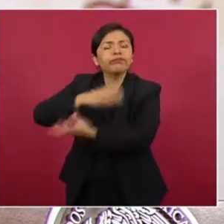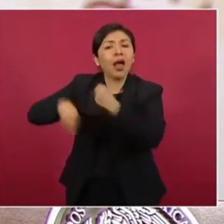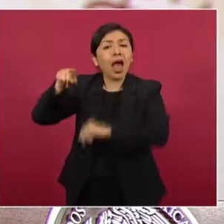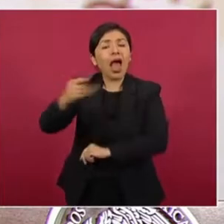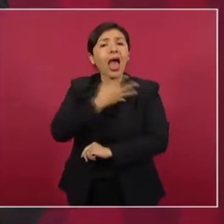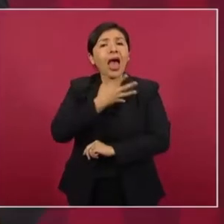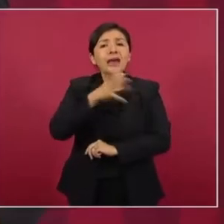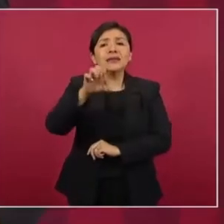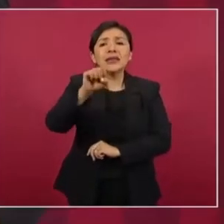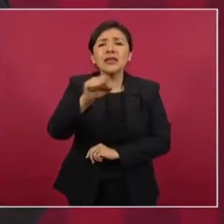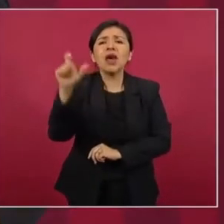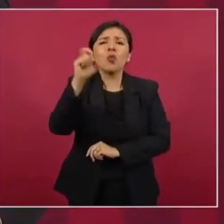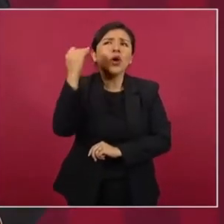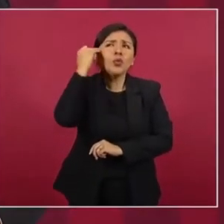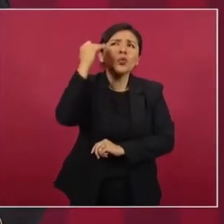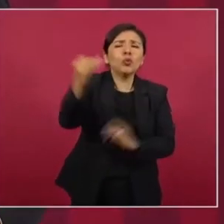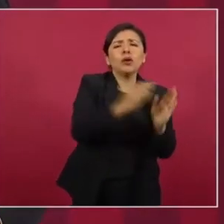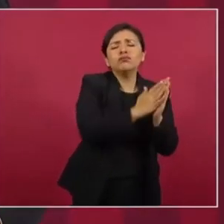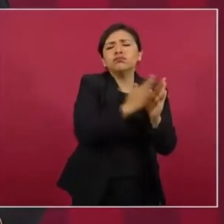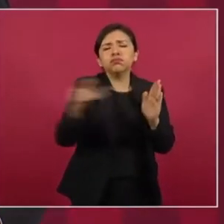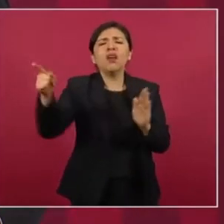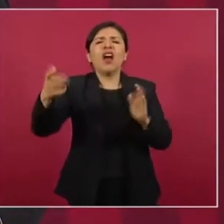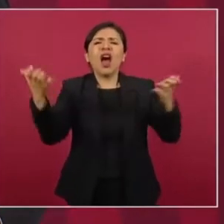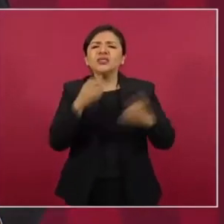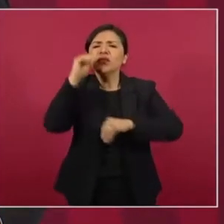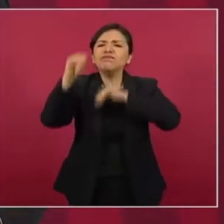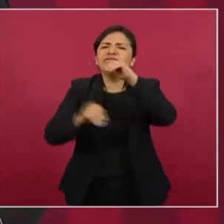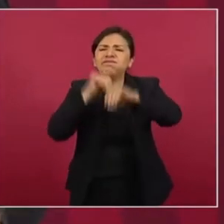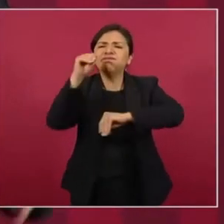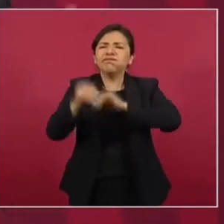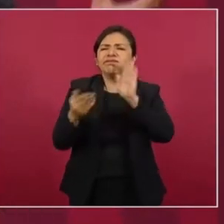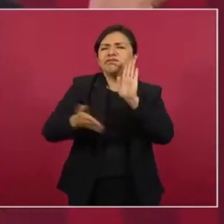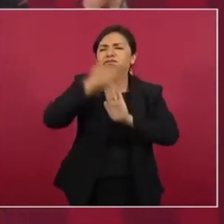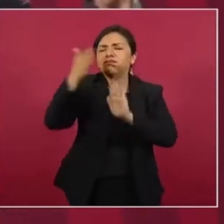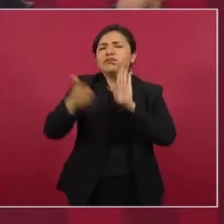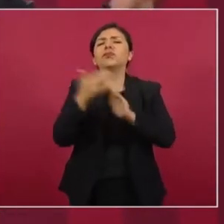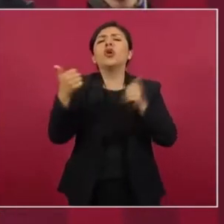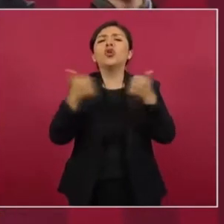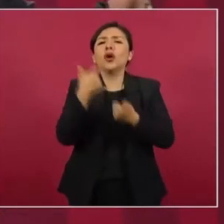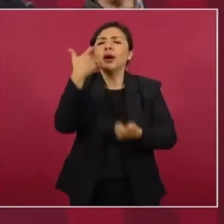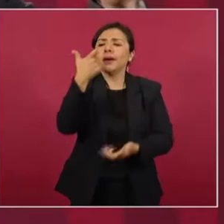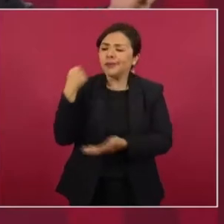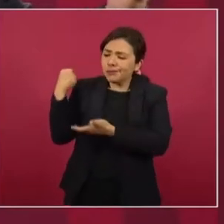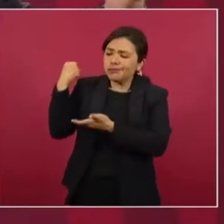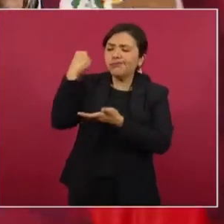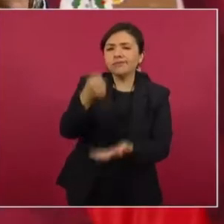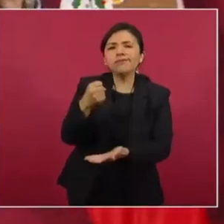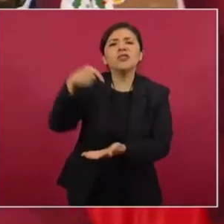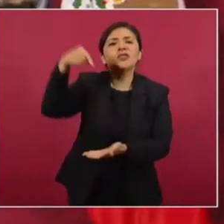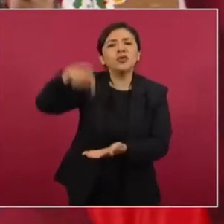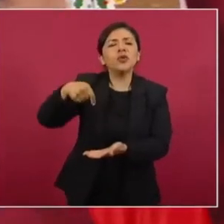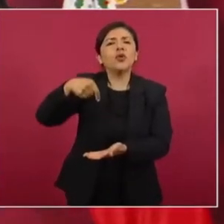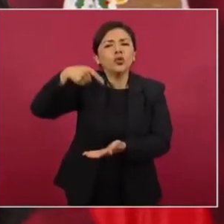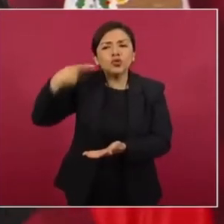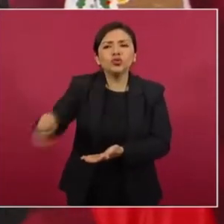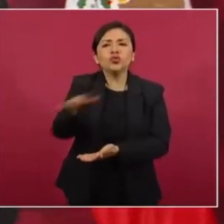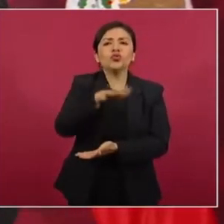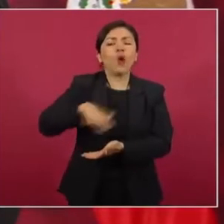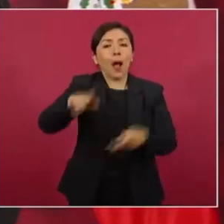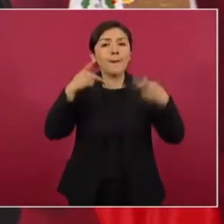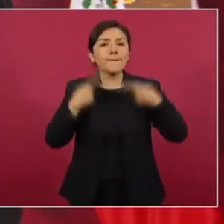del tiempo con inversión pública